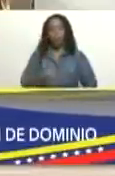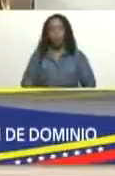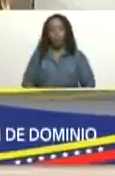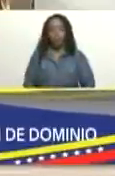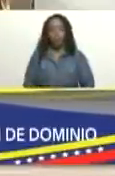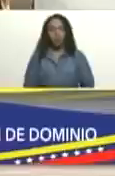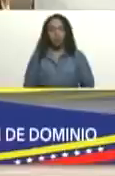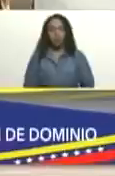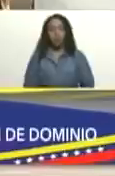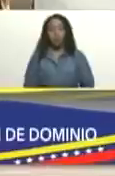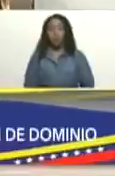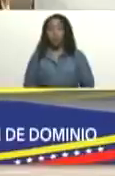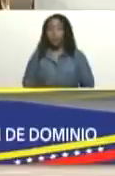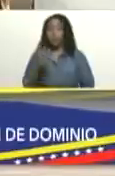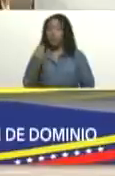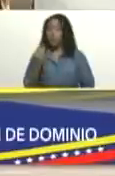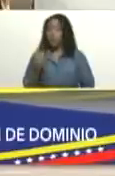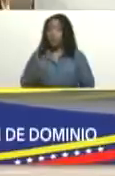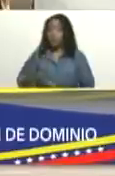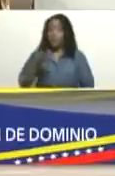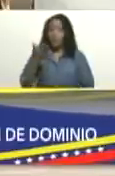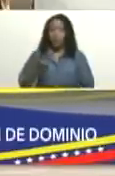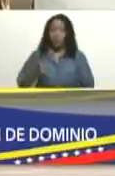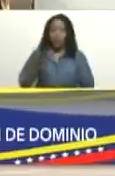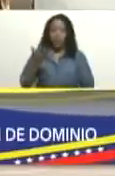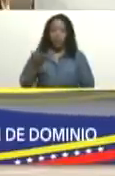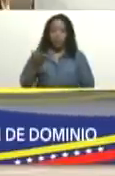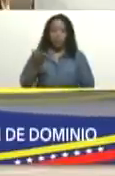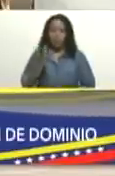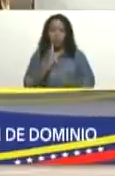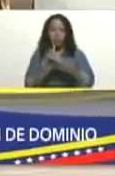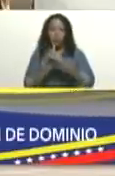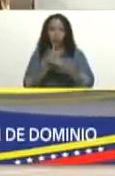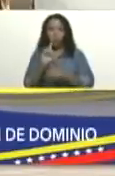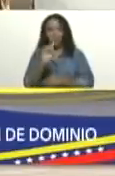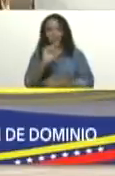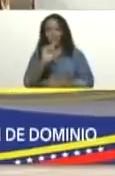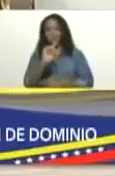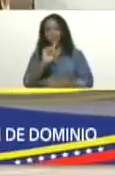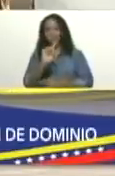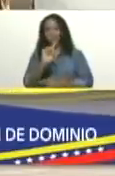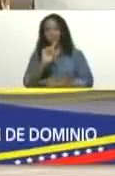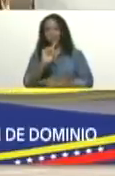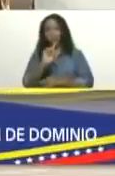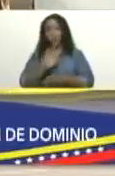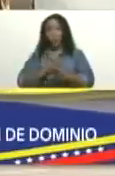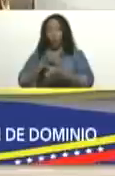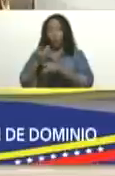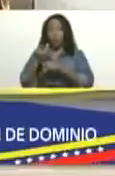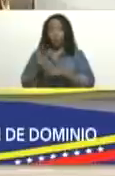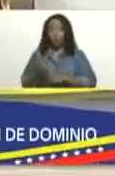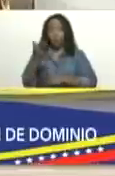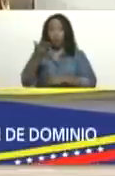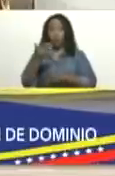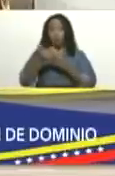Por eso es importante no detenernos. Por eso es importante avanzar,